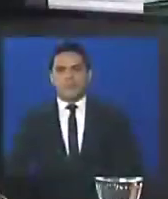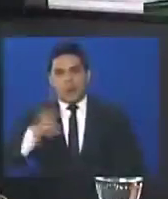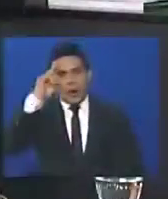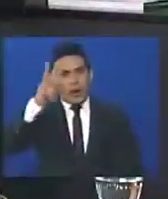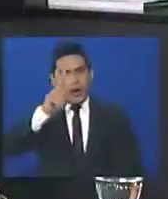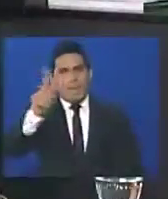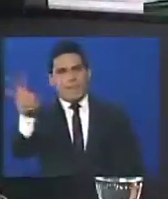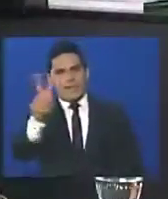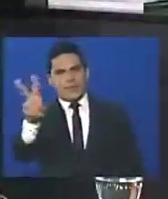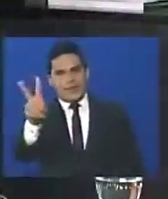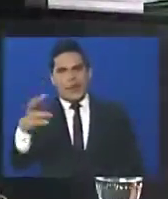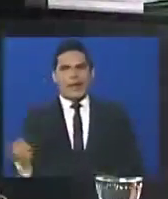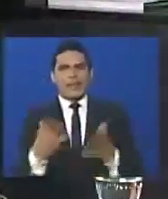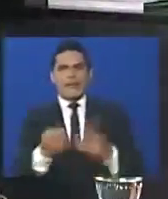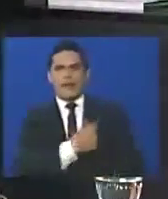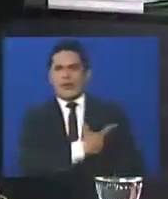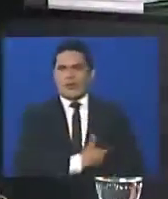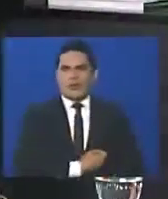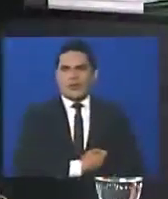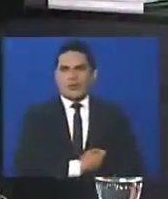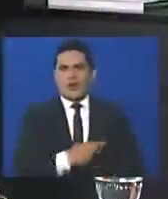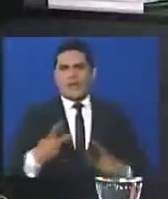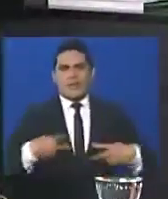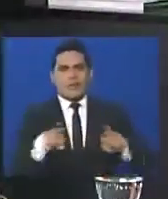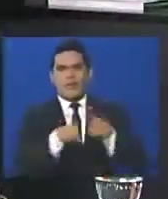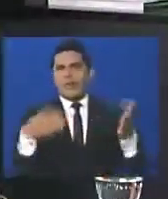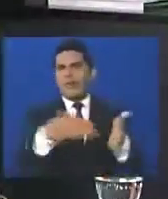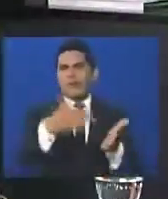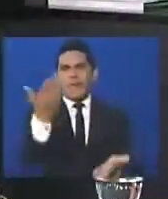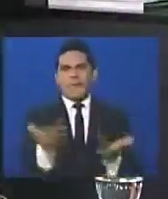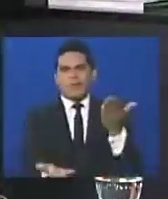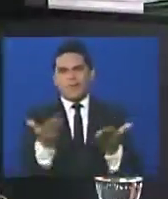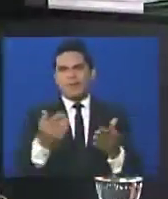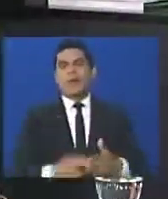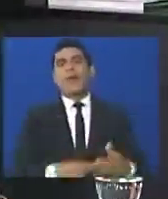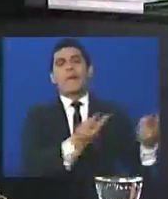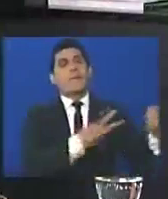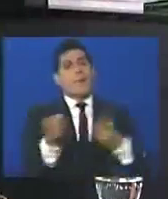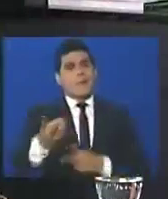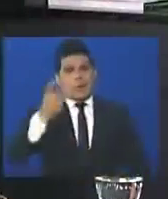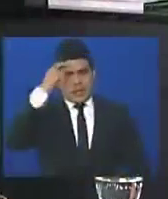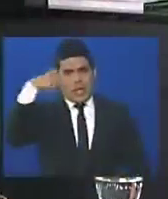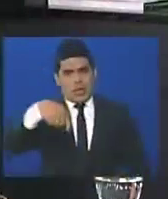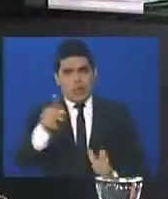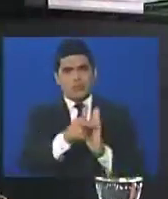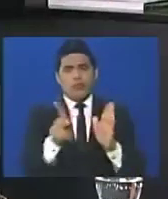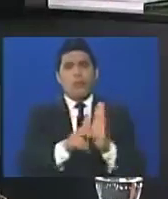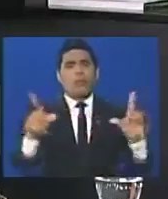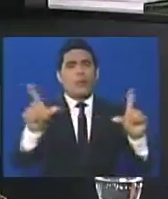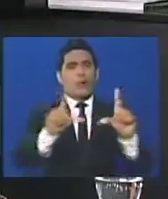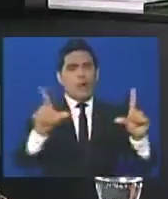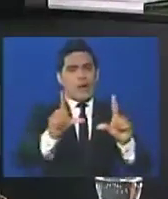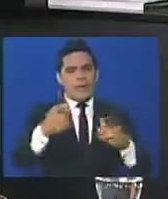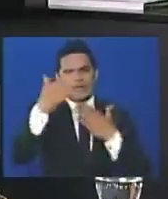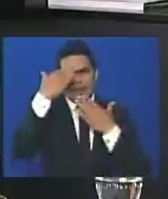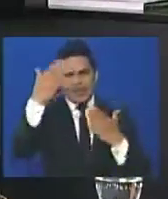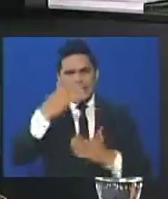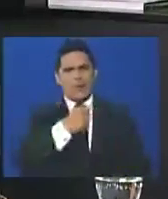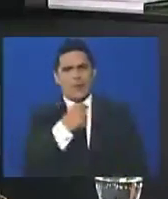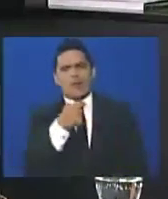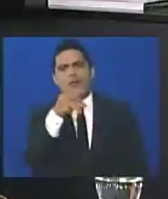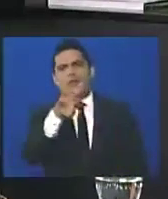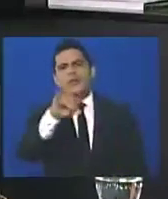Hola Venezuela, arriba los corazones, la vida es un contrapeso, bienvenidos al programa del día de hoy, yo soy Wilber